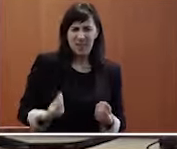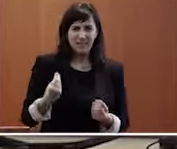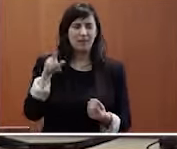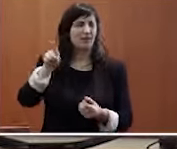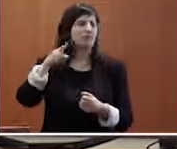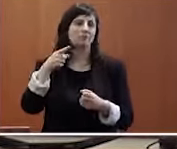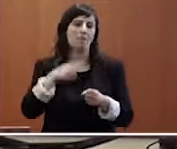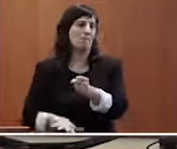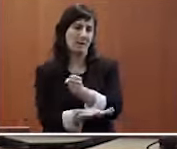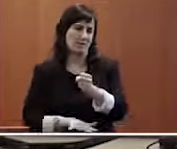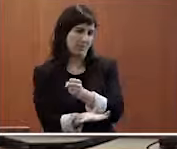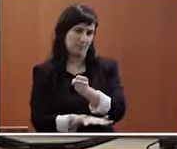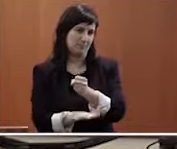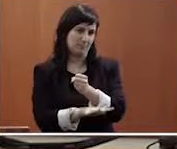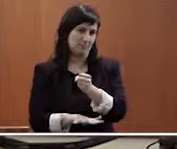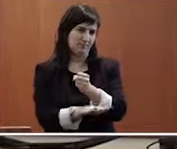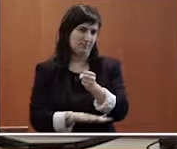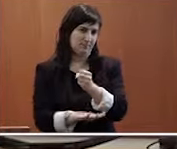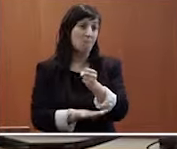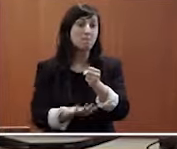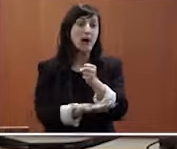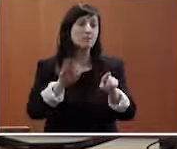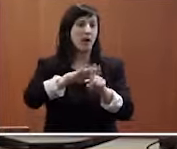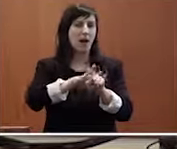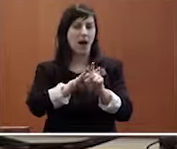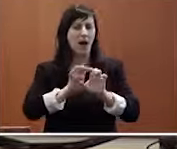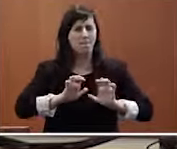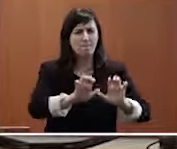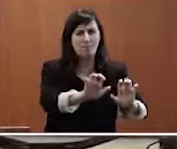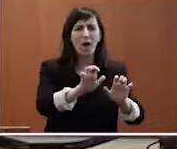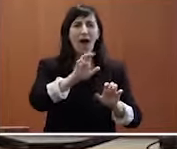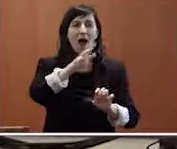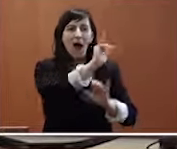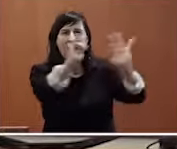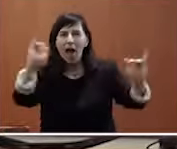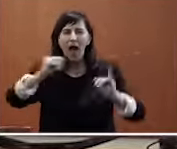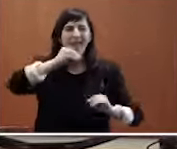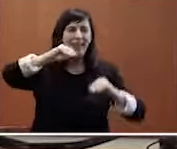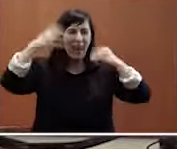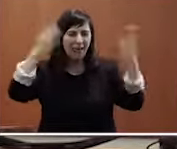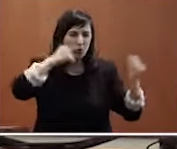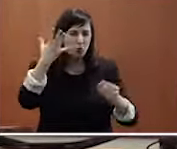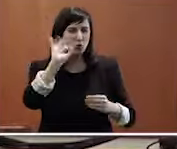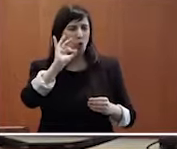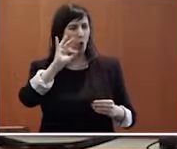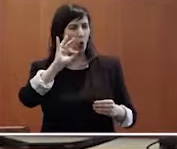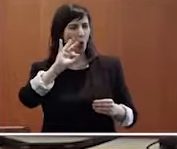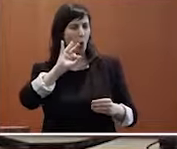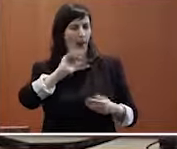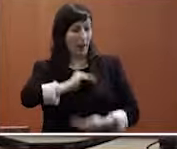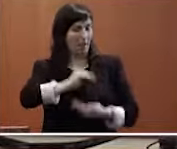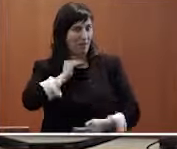que necesitamos para potenciar los talentos diferentes y las capacidades diferentes